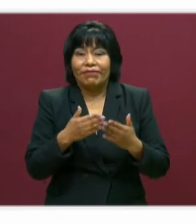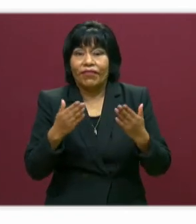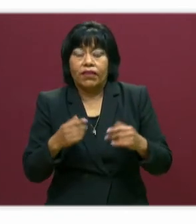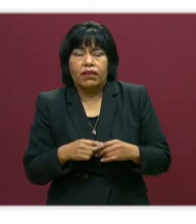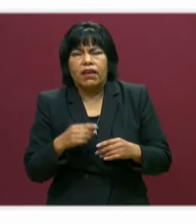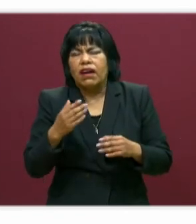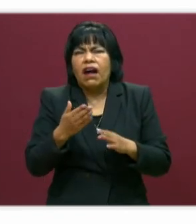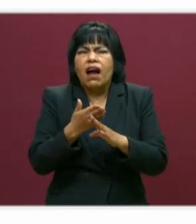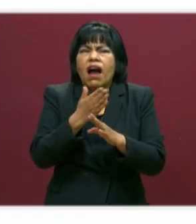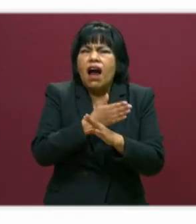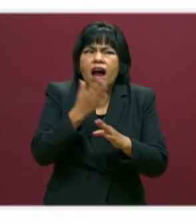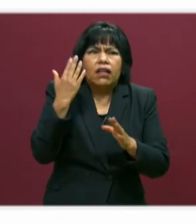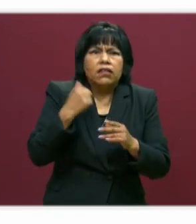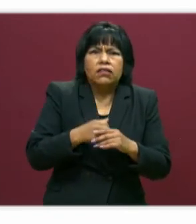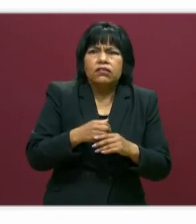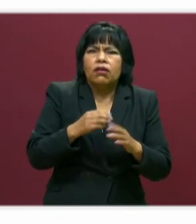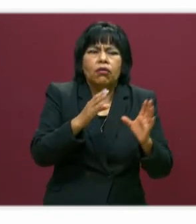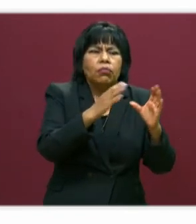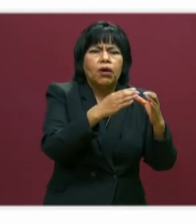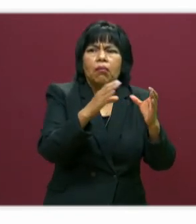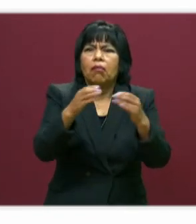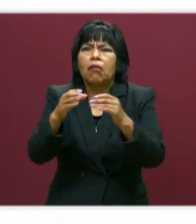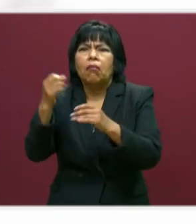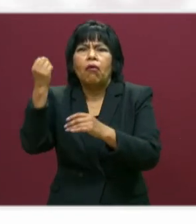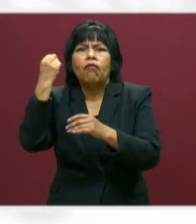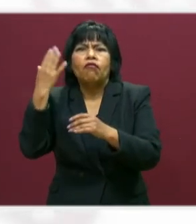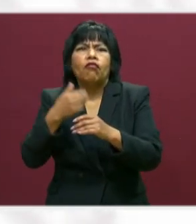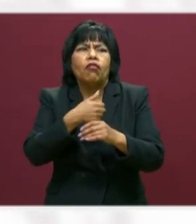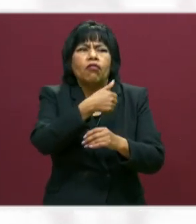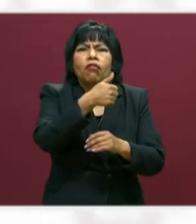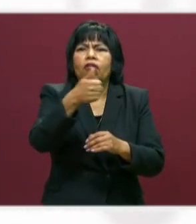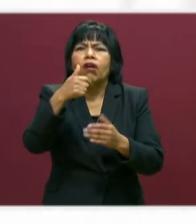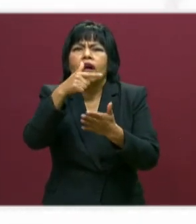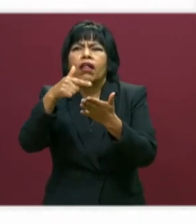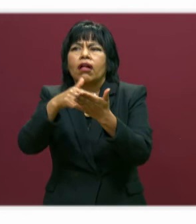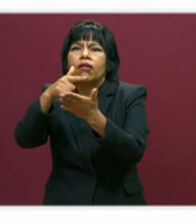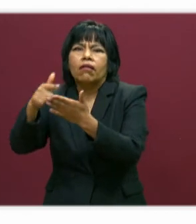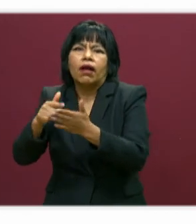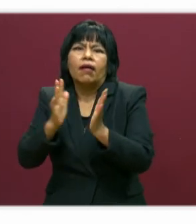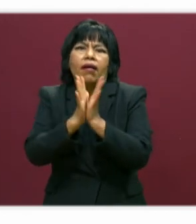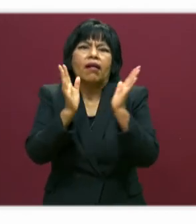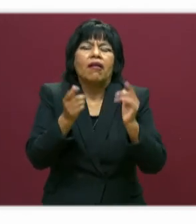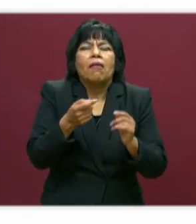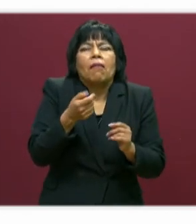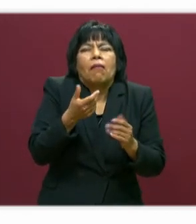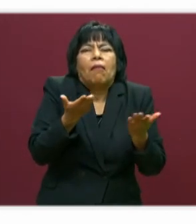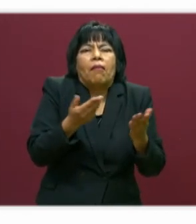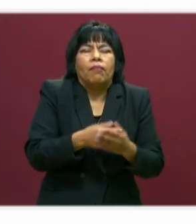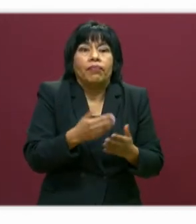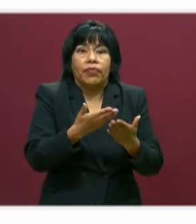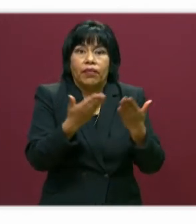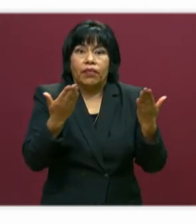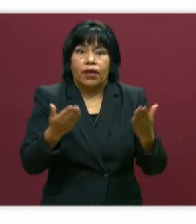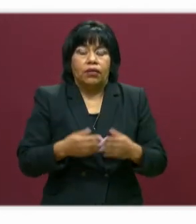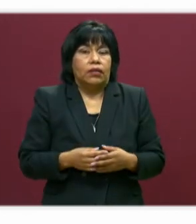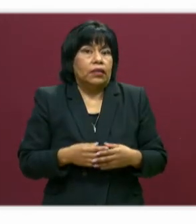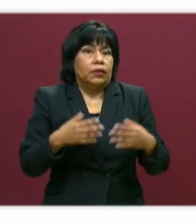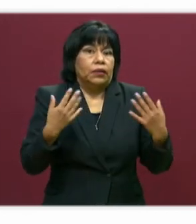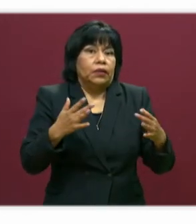porque antes habría que ir a cada región a hacer un foro y pues eran poquitos los que podían participar, ¿no? Ahora se van a